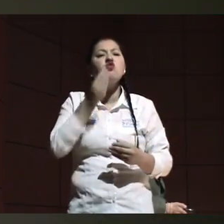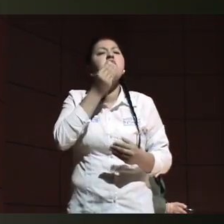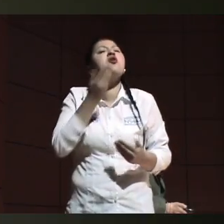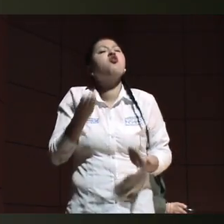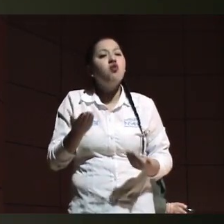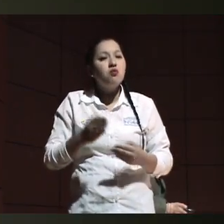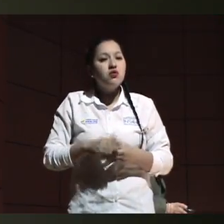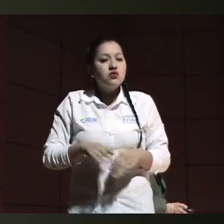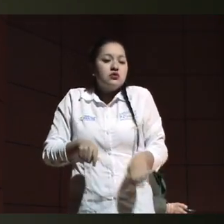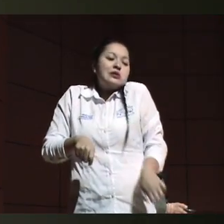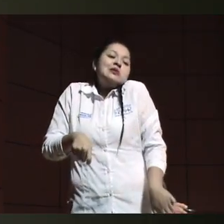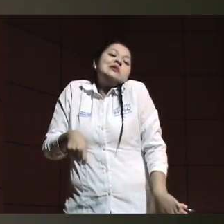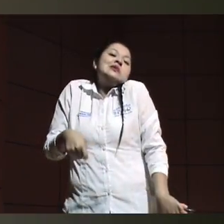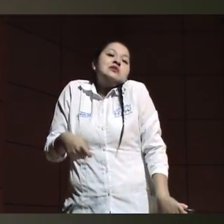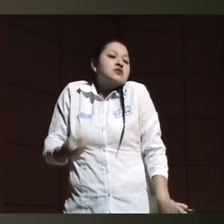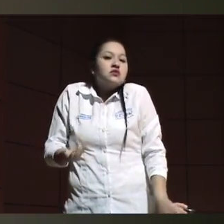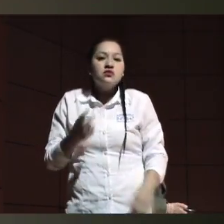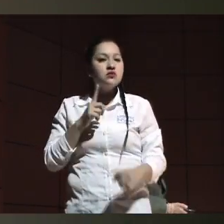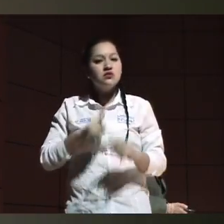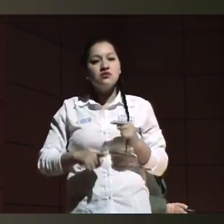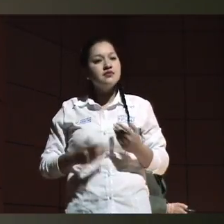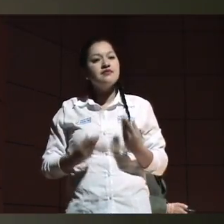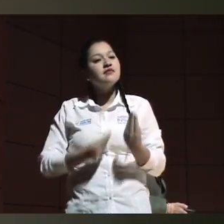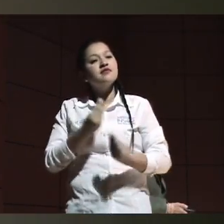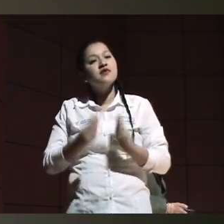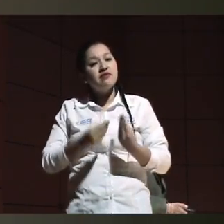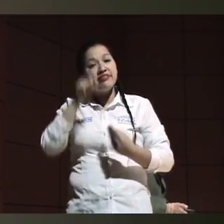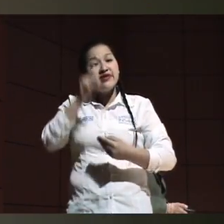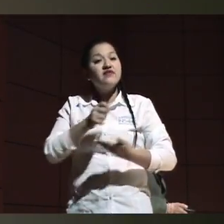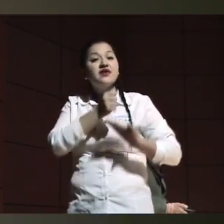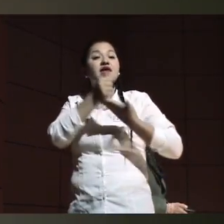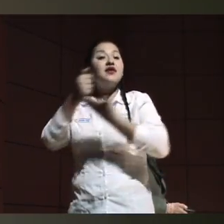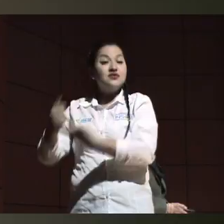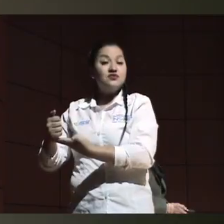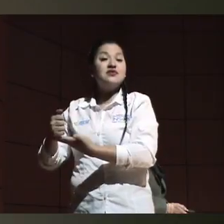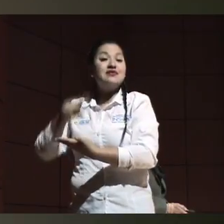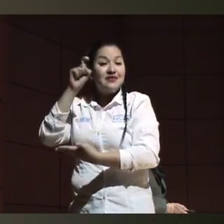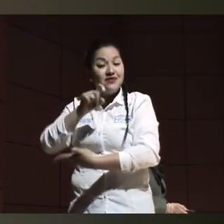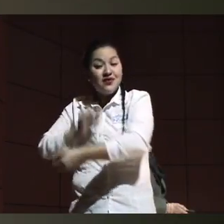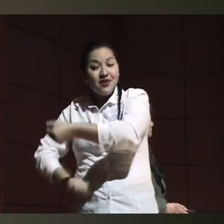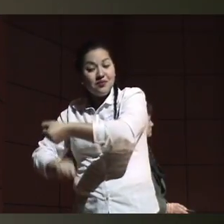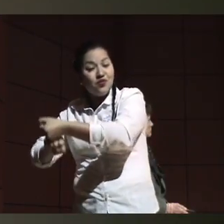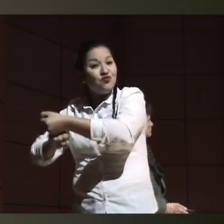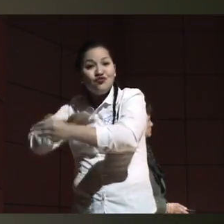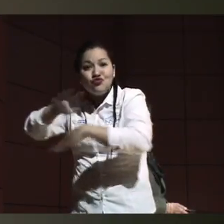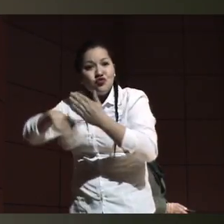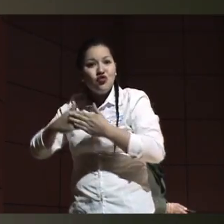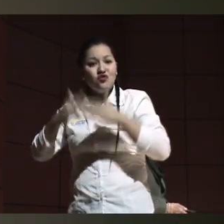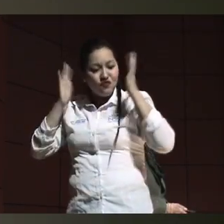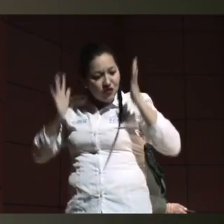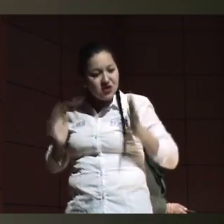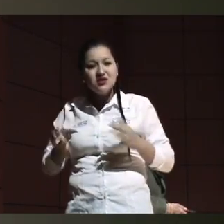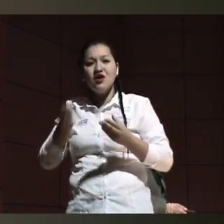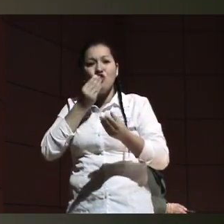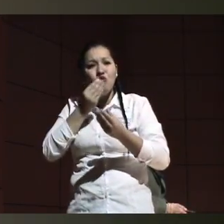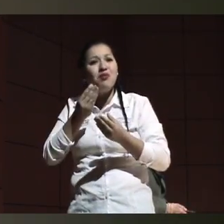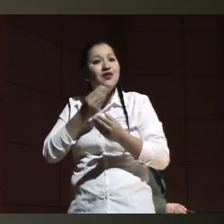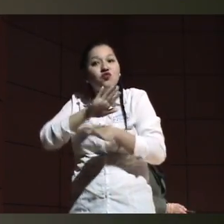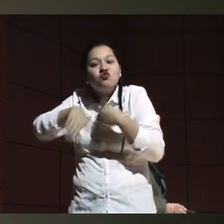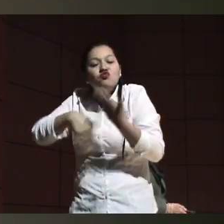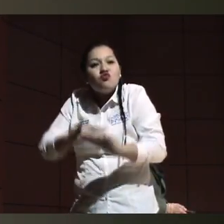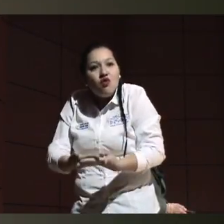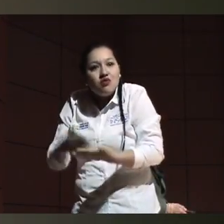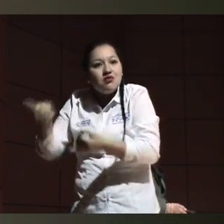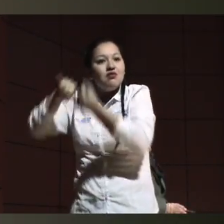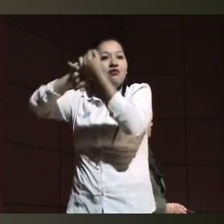no puede coger un plato, no puede coger, tiene que ser ayudado y apoyado para poderse alimentar, fuera de eso se le